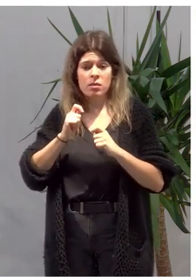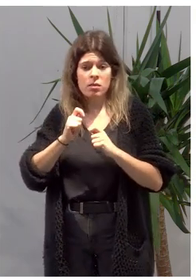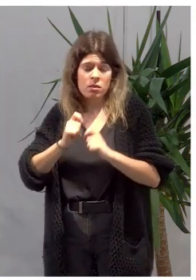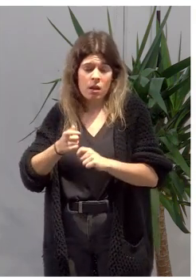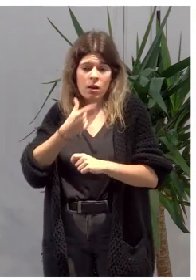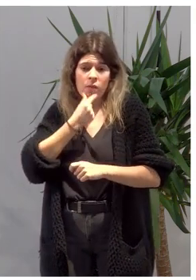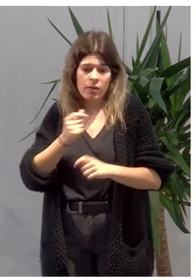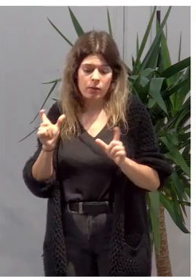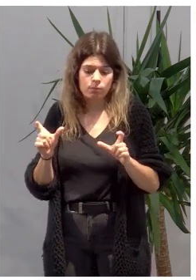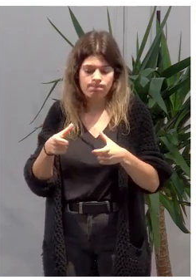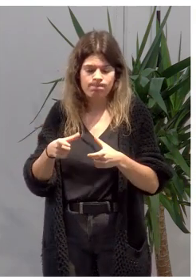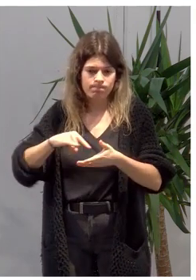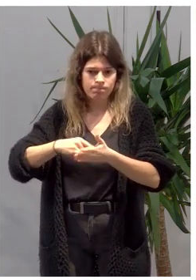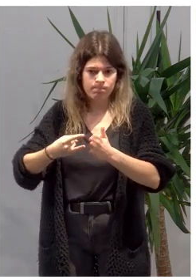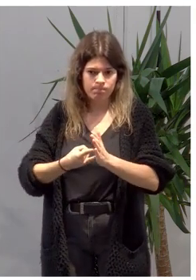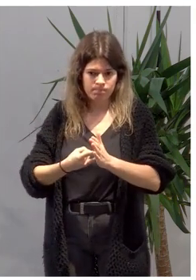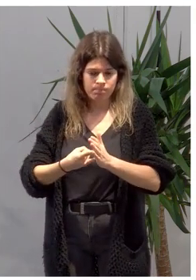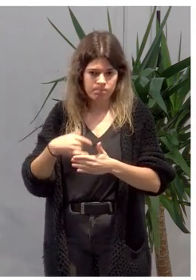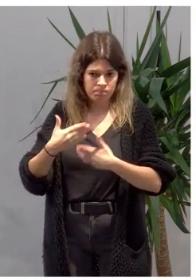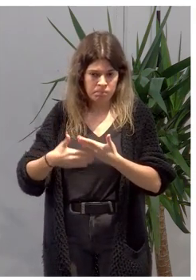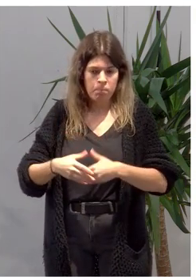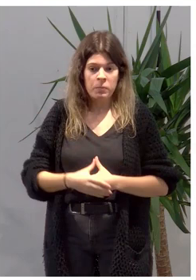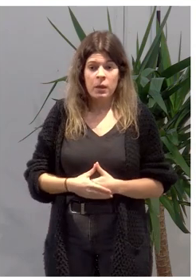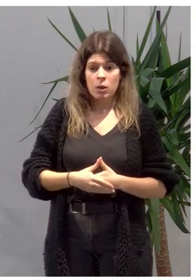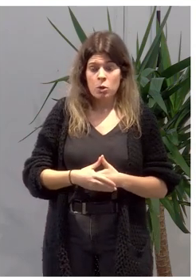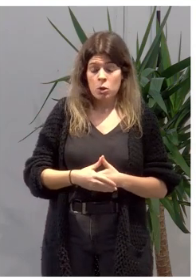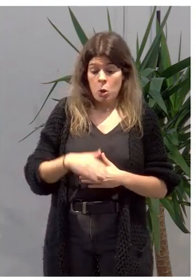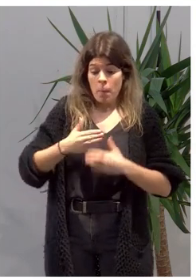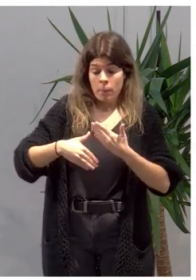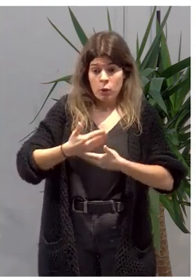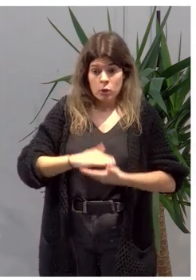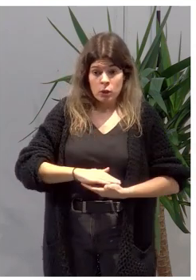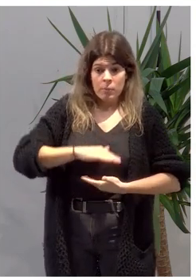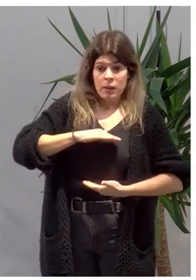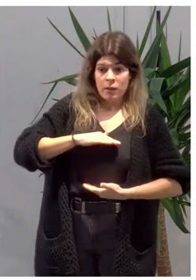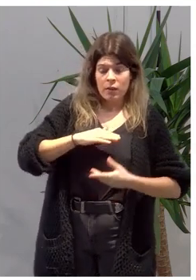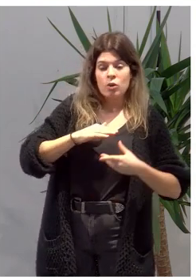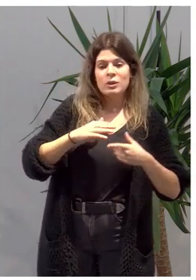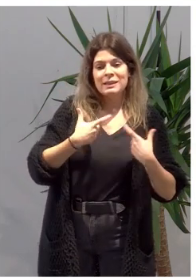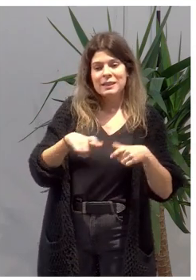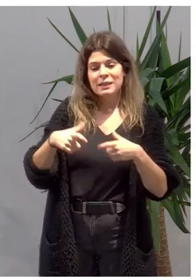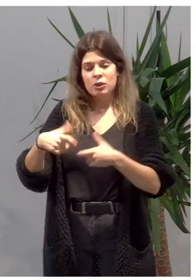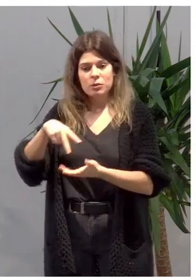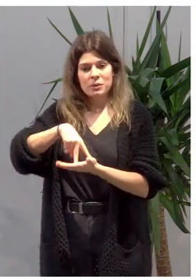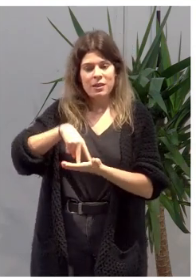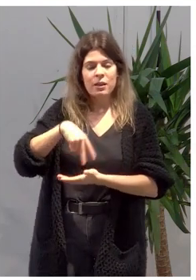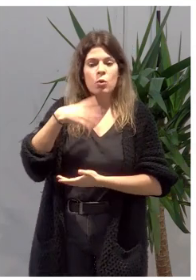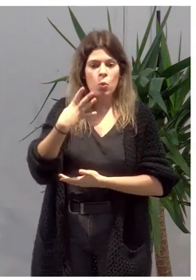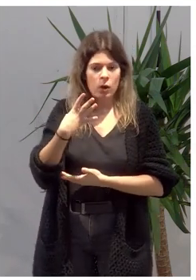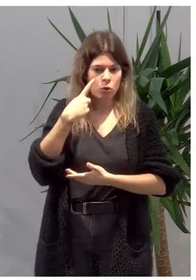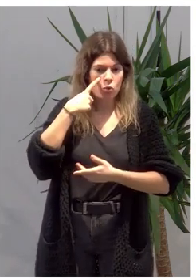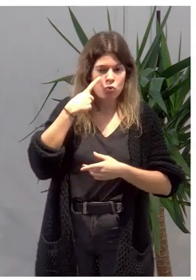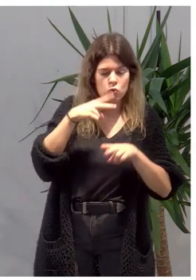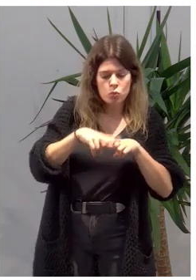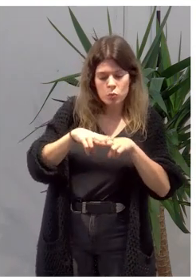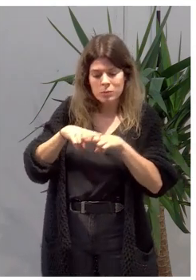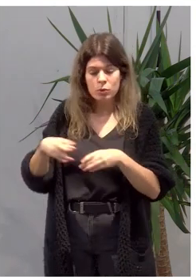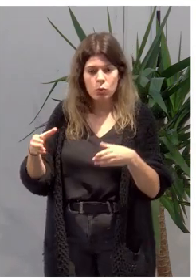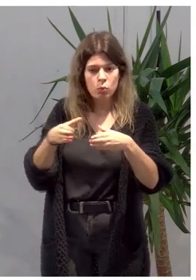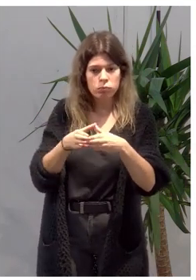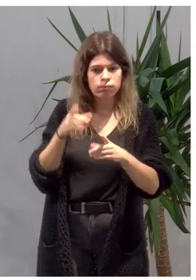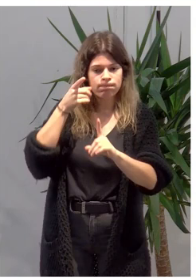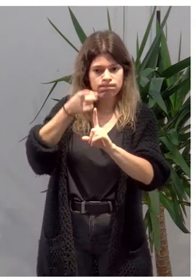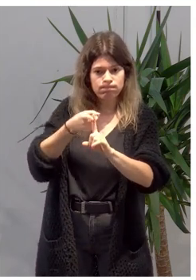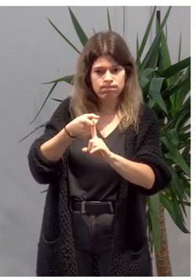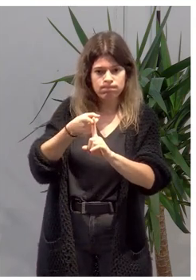planificación. Y el proceso de capacitación incluye cuatro sesiones presenciales de supervisión en grupo con el objetivo de